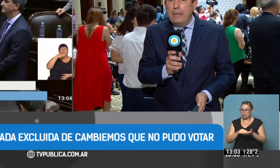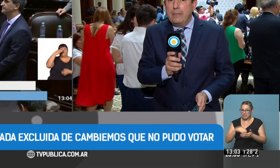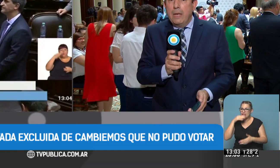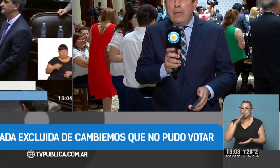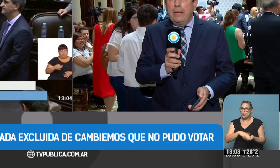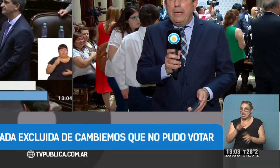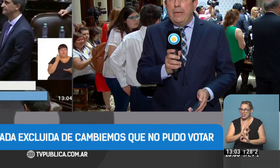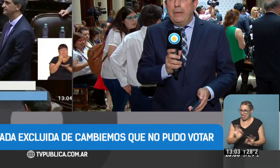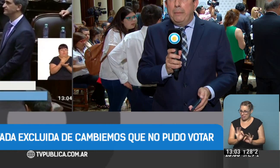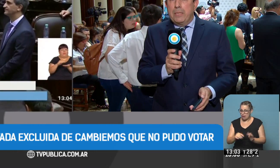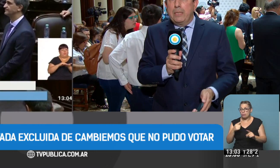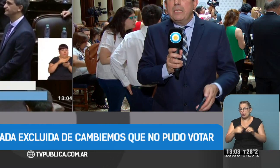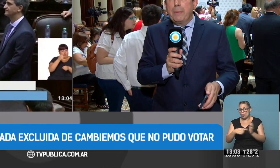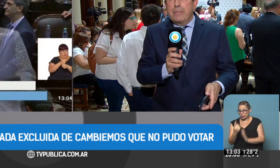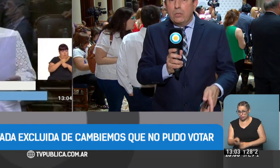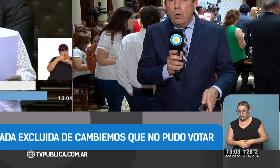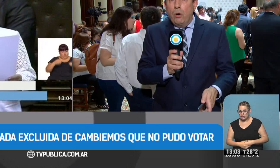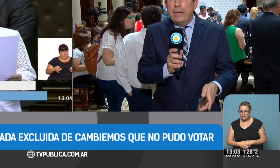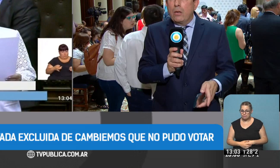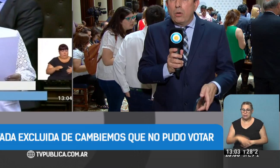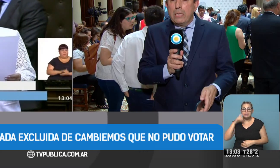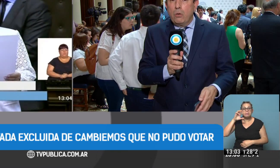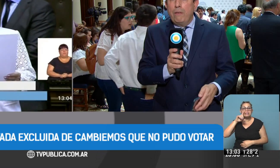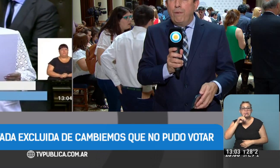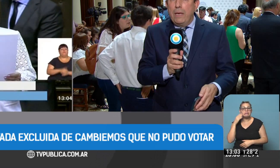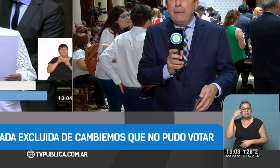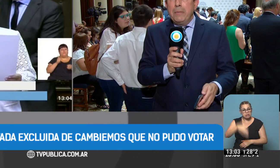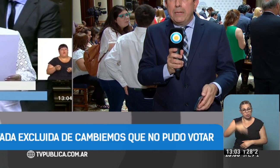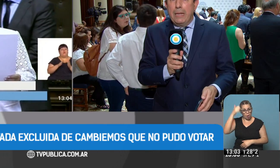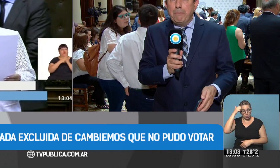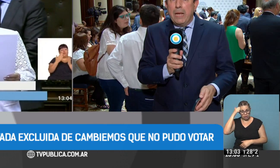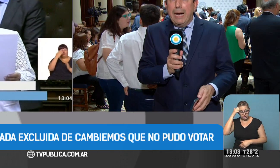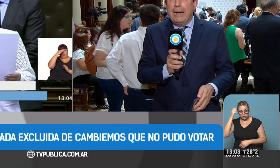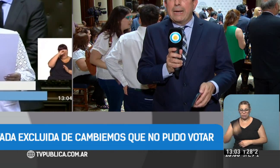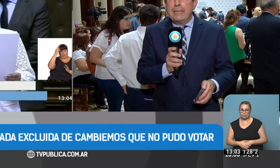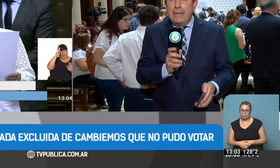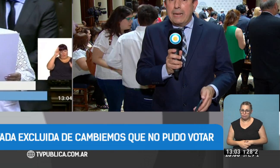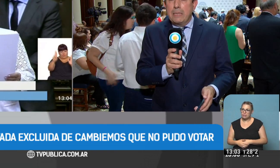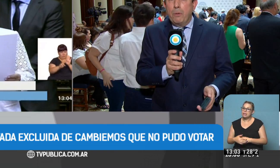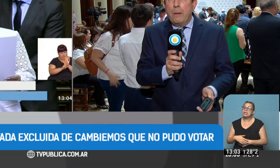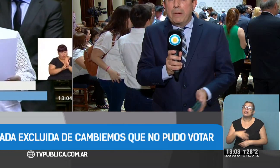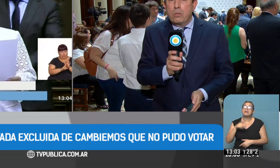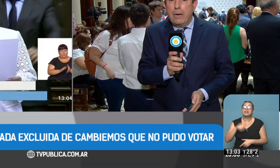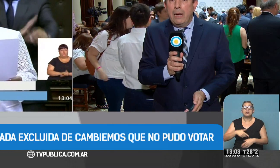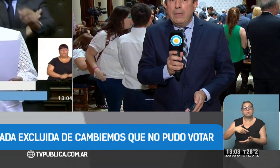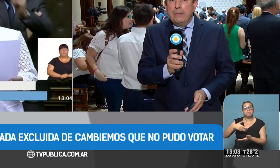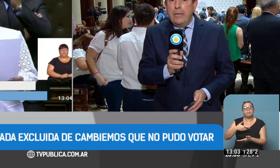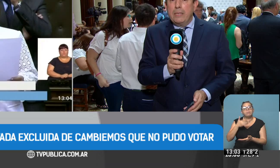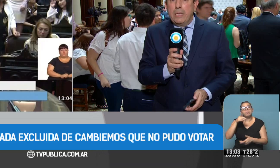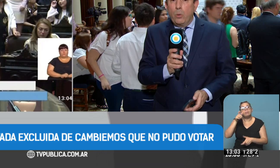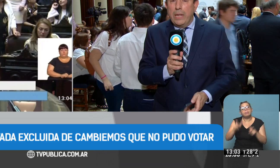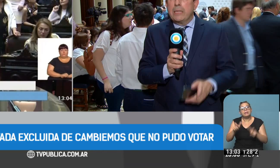de Buenos Aires y Pizzetti se presentó en el Congreso y fue invitada a retirarse por el personal